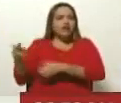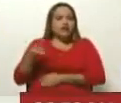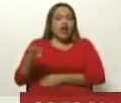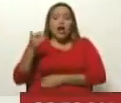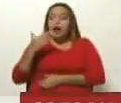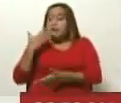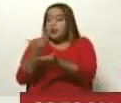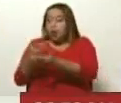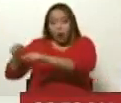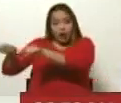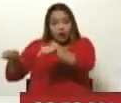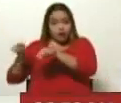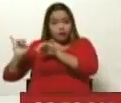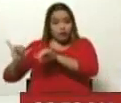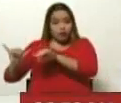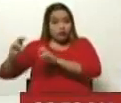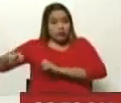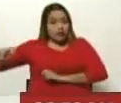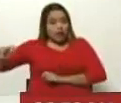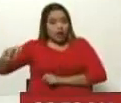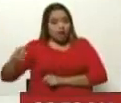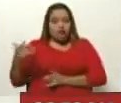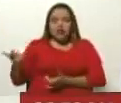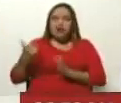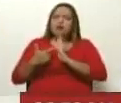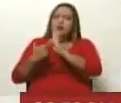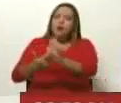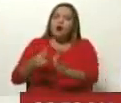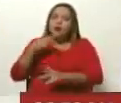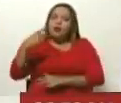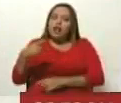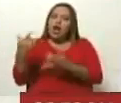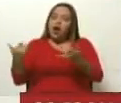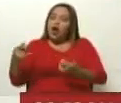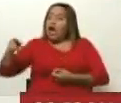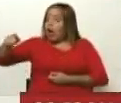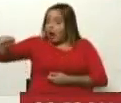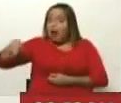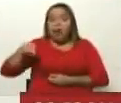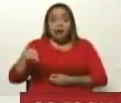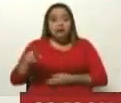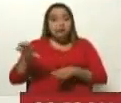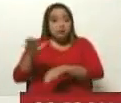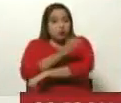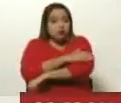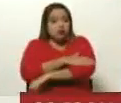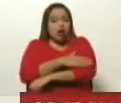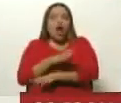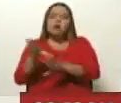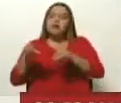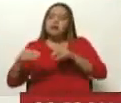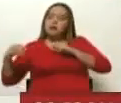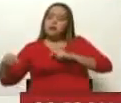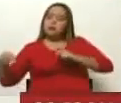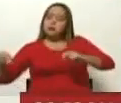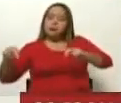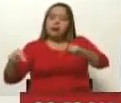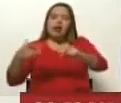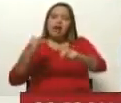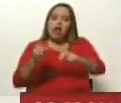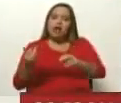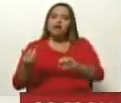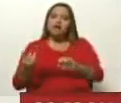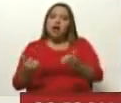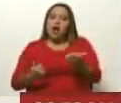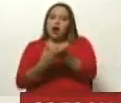solicitadas por algunos que están allí. ¿Qué mensaje político tiene que ahora ellos se sienten en una mesa y validen este tipo de acuerdos